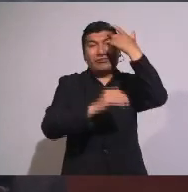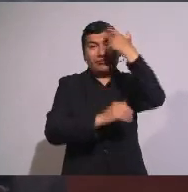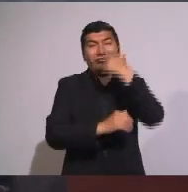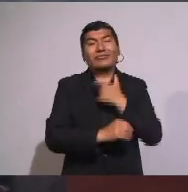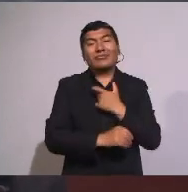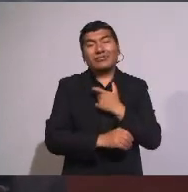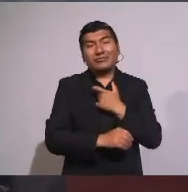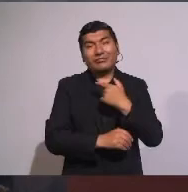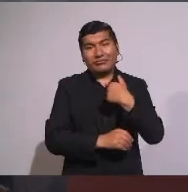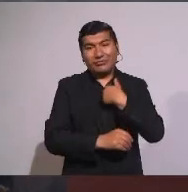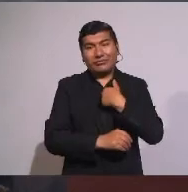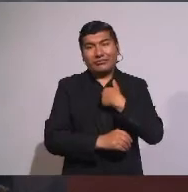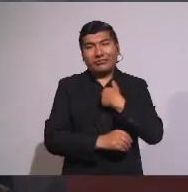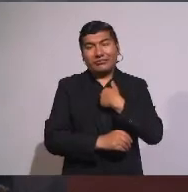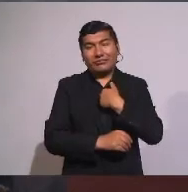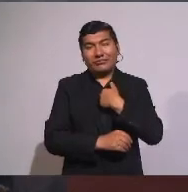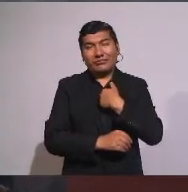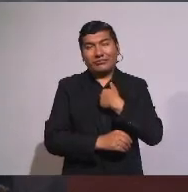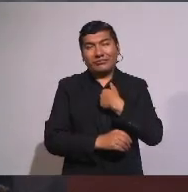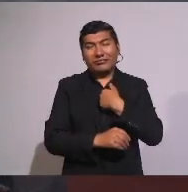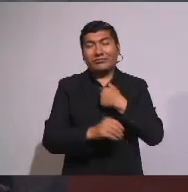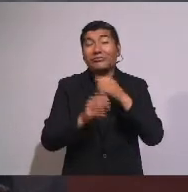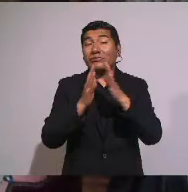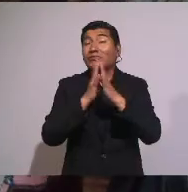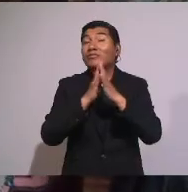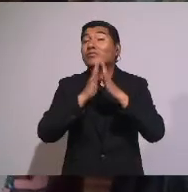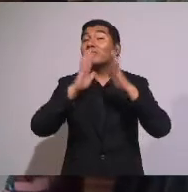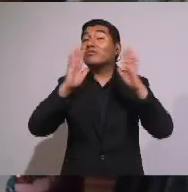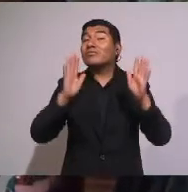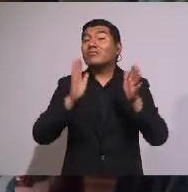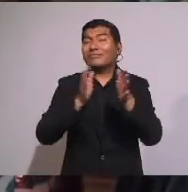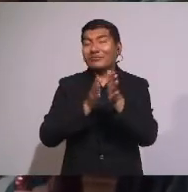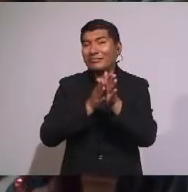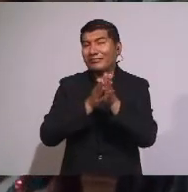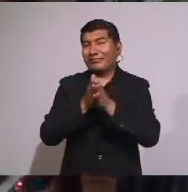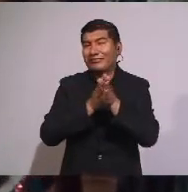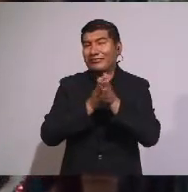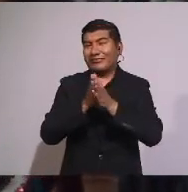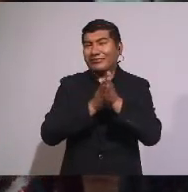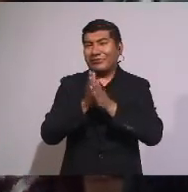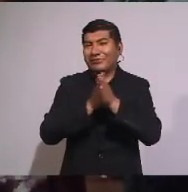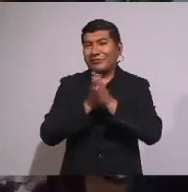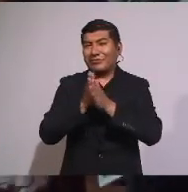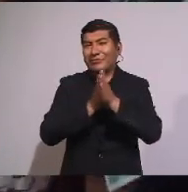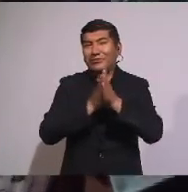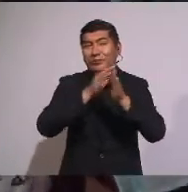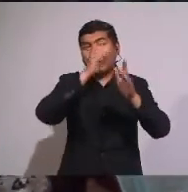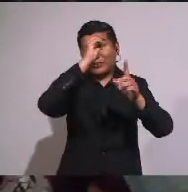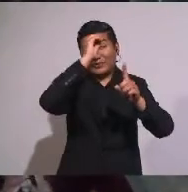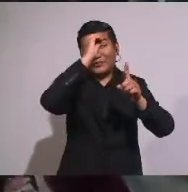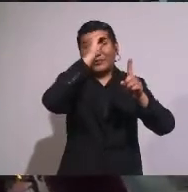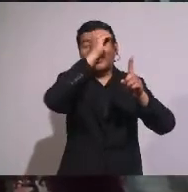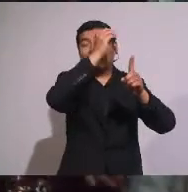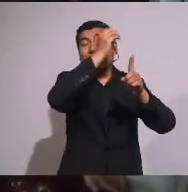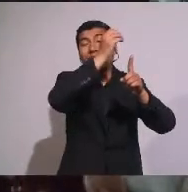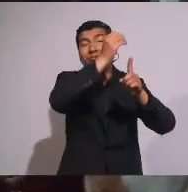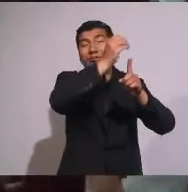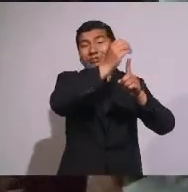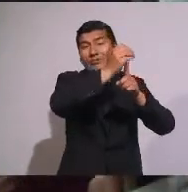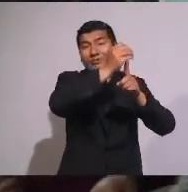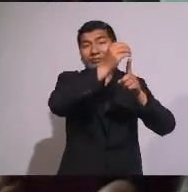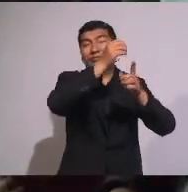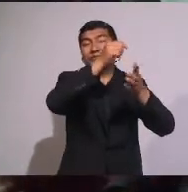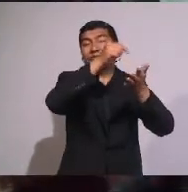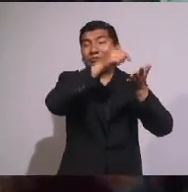cosa muy interesante Es la finalidad Que nos da